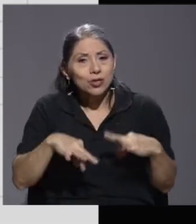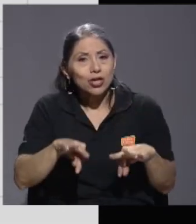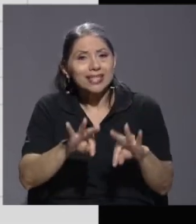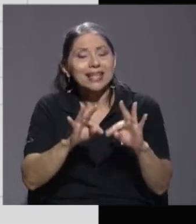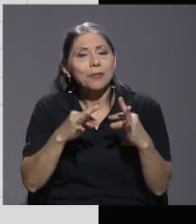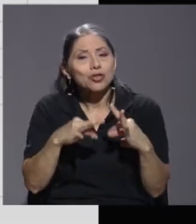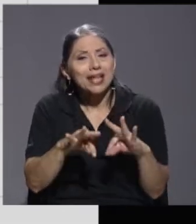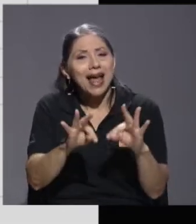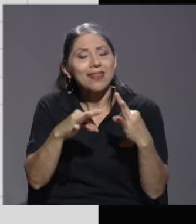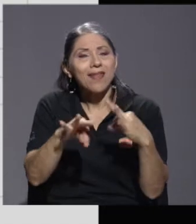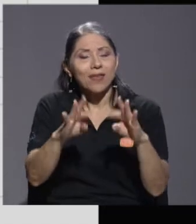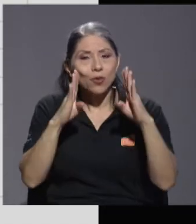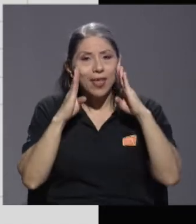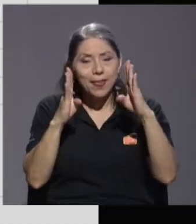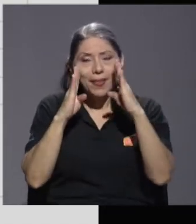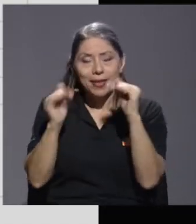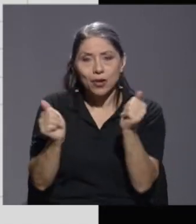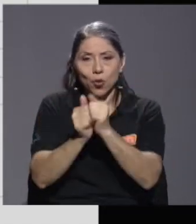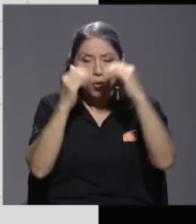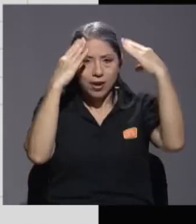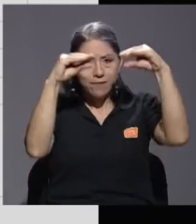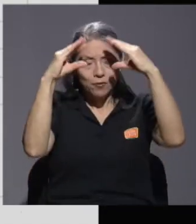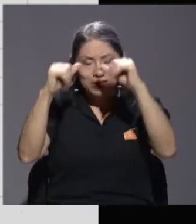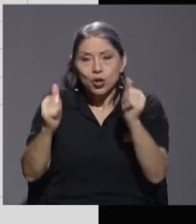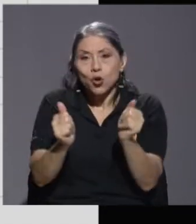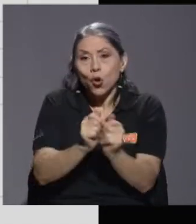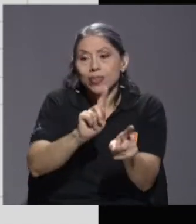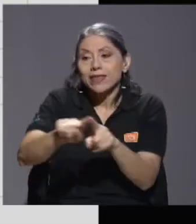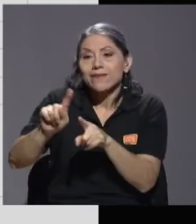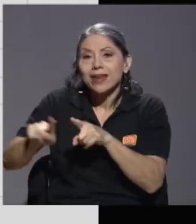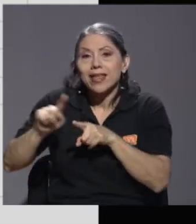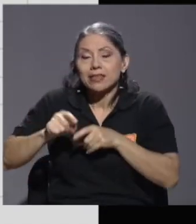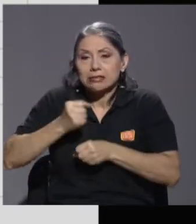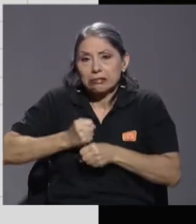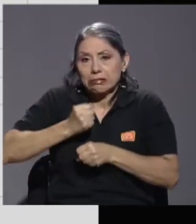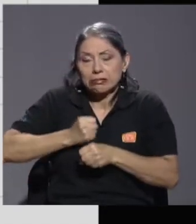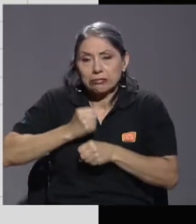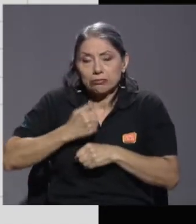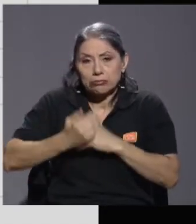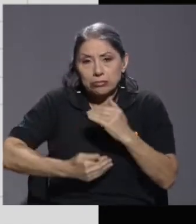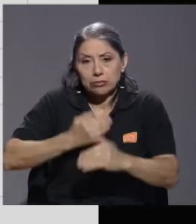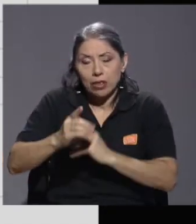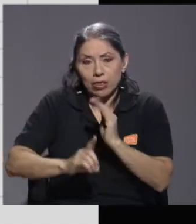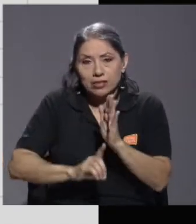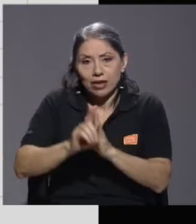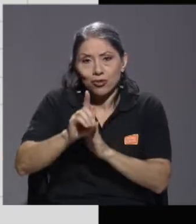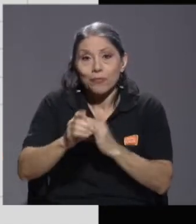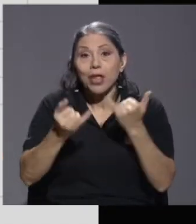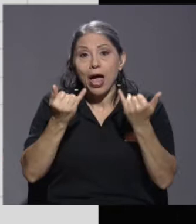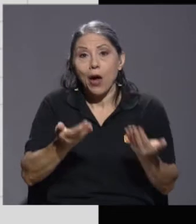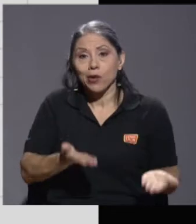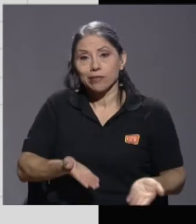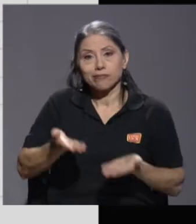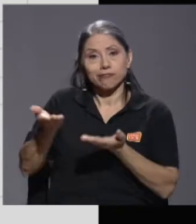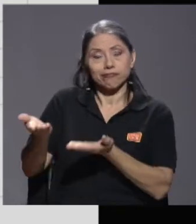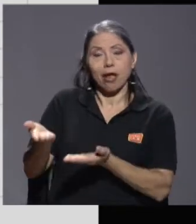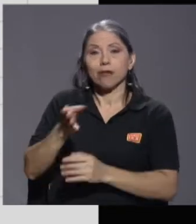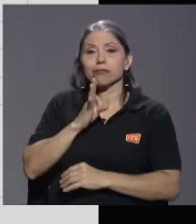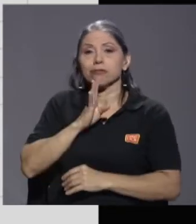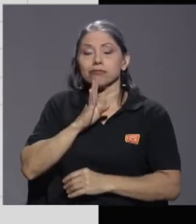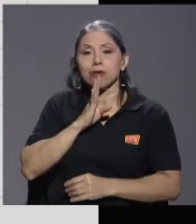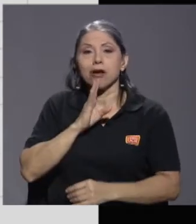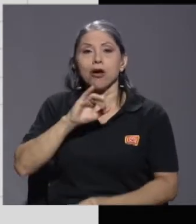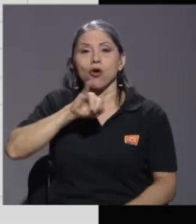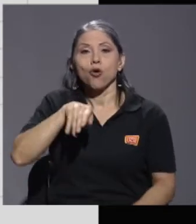atender con la información y los ejercicios que hemos desarrollado. Entonces, de momento, le paso la palabra tal vez a